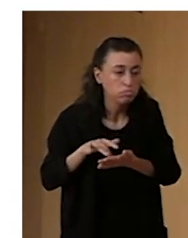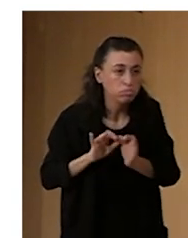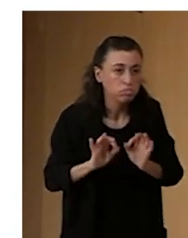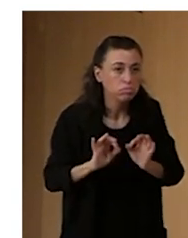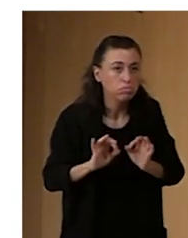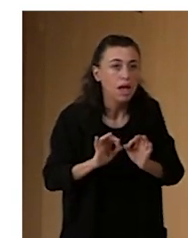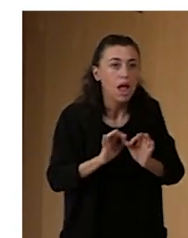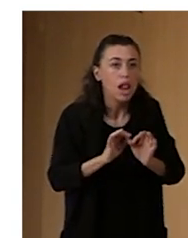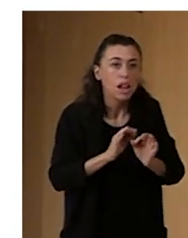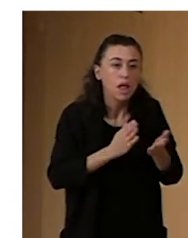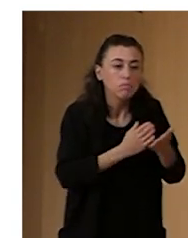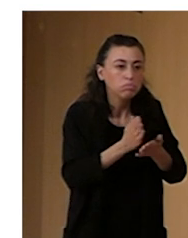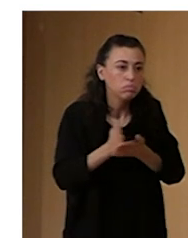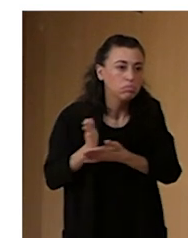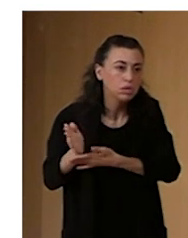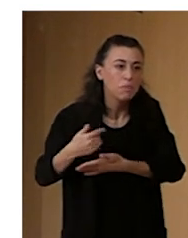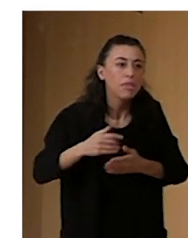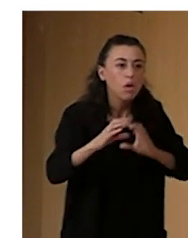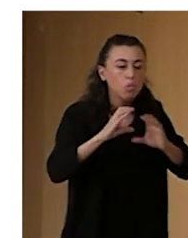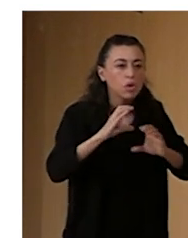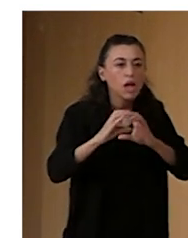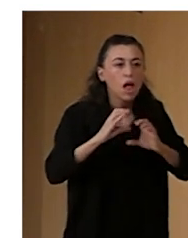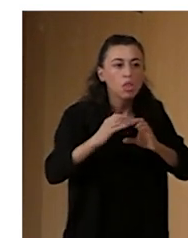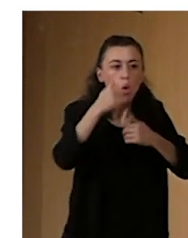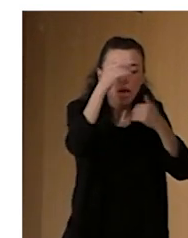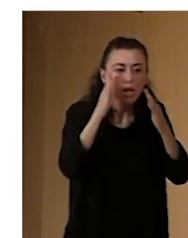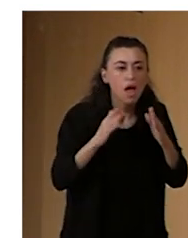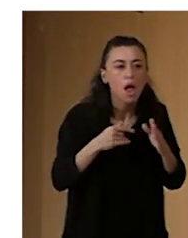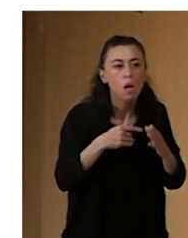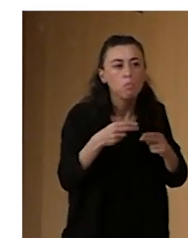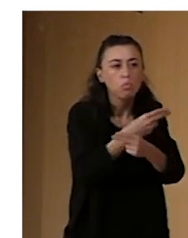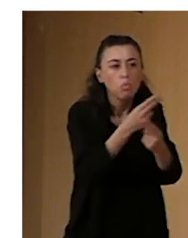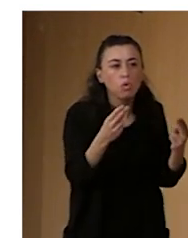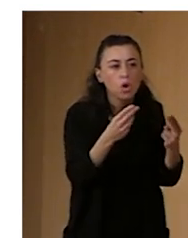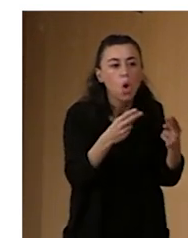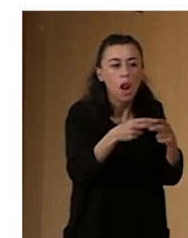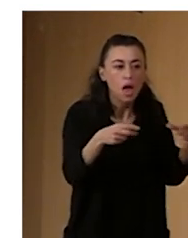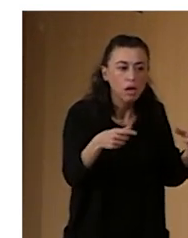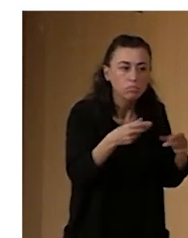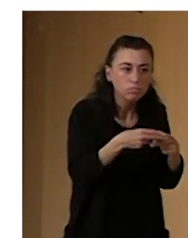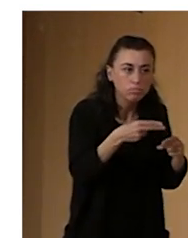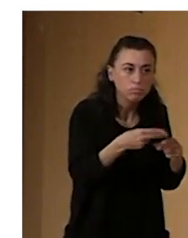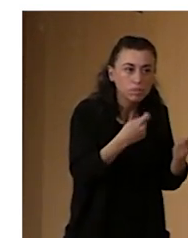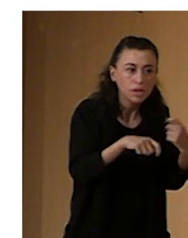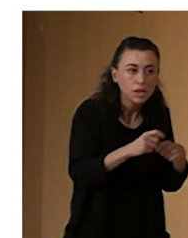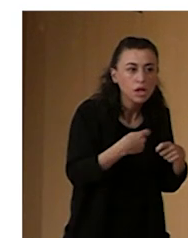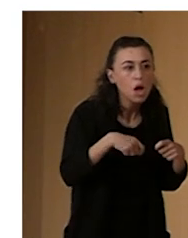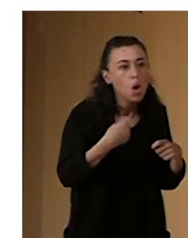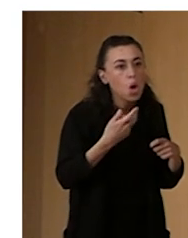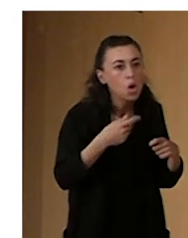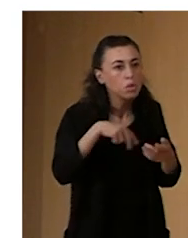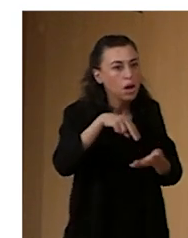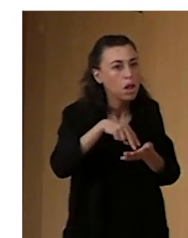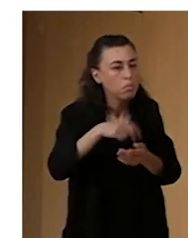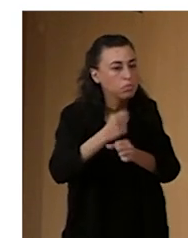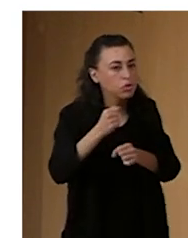los canales de comunicación o de atención al público o de venta de entradas, como la taquilla o el personal del teatro, tiene que tener muy claro y muy a